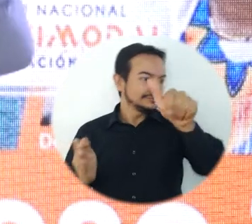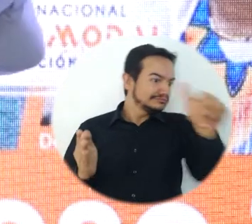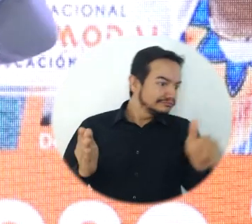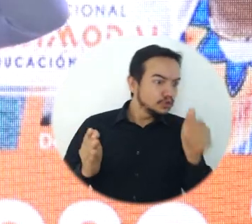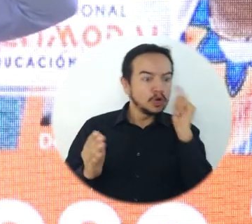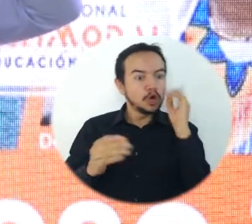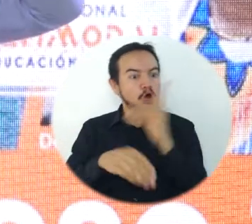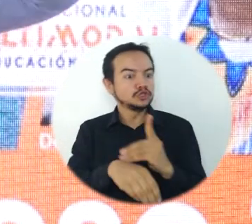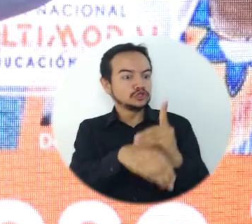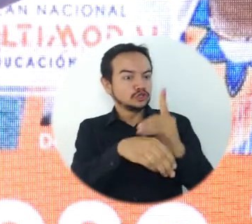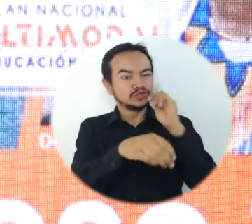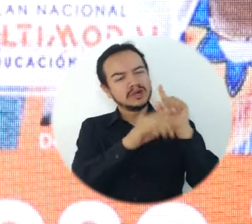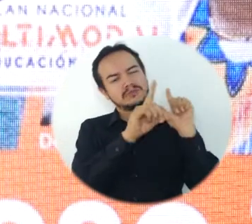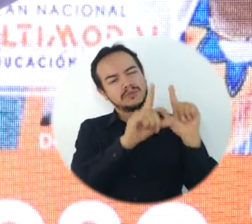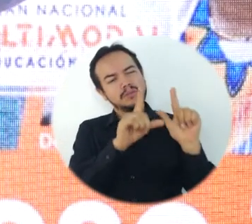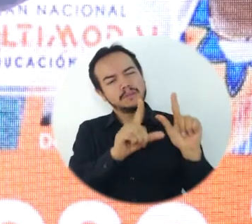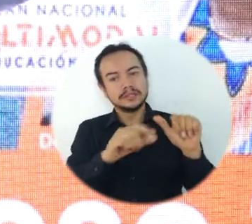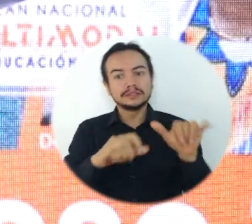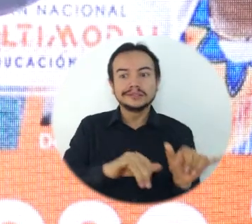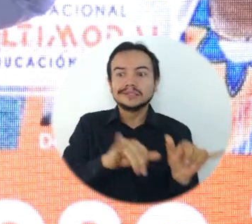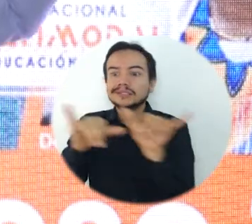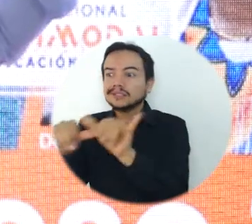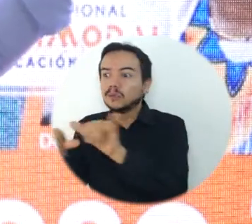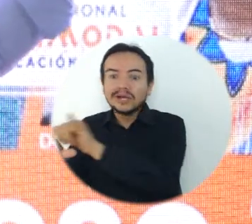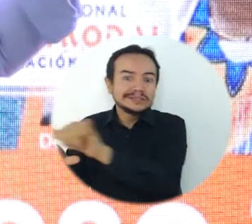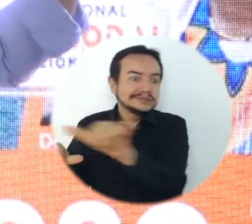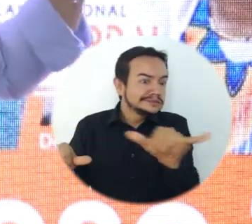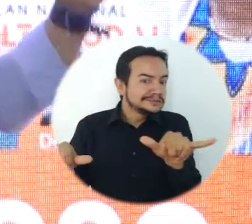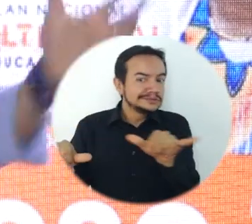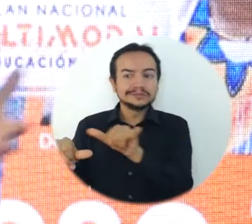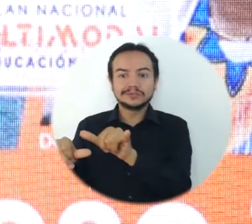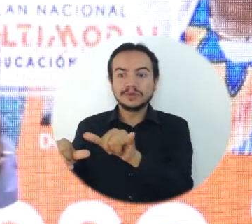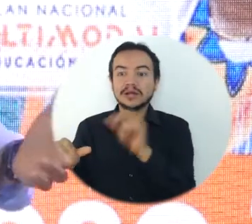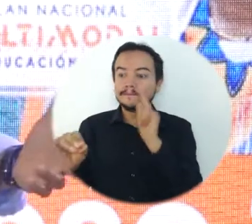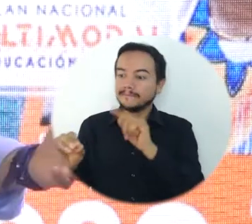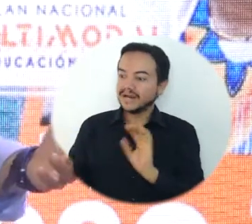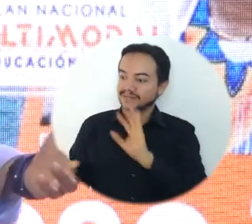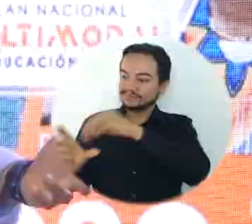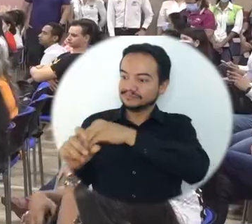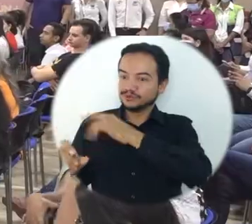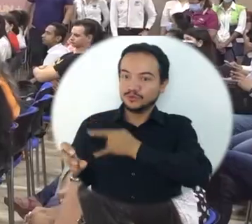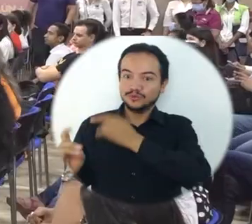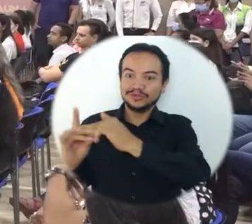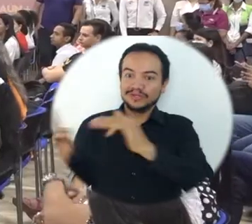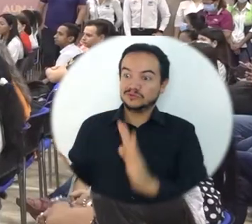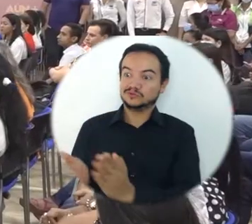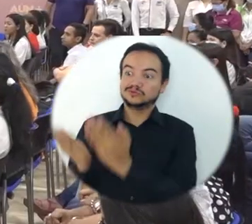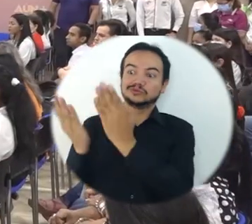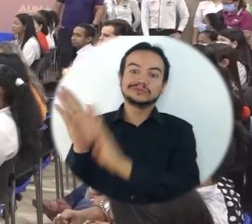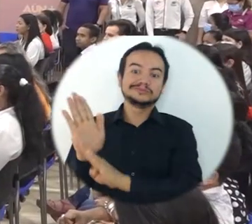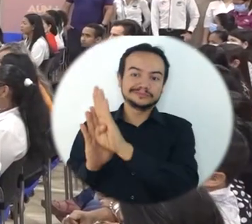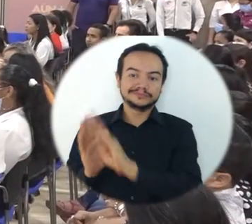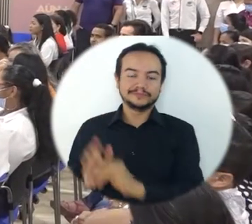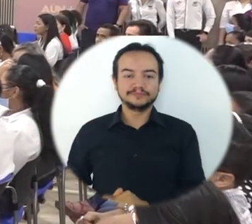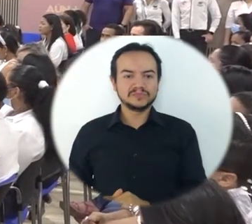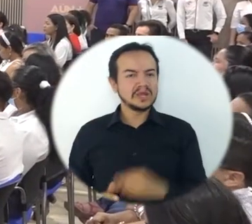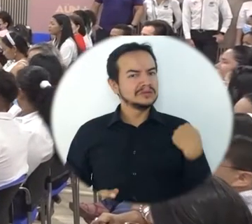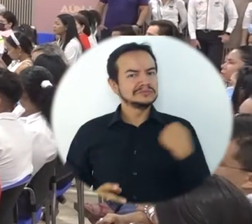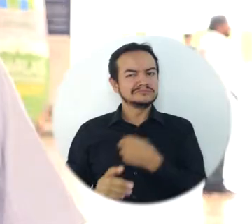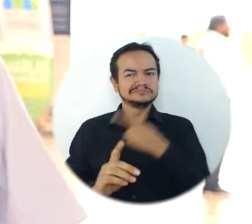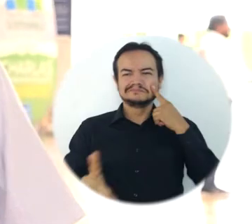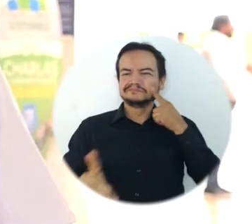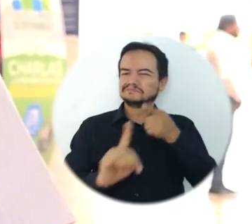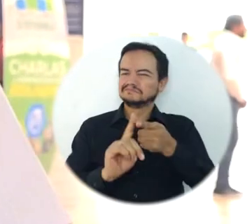el vicerrector, el rector o el doctor con el mayor número de publicaciones. Todos son igualmente valiosos para hacer de la universidad un lugar de